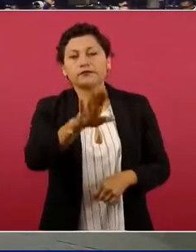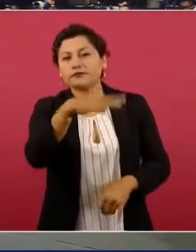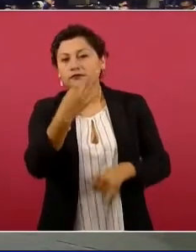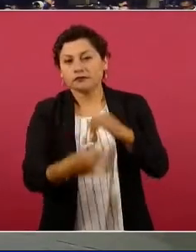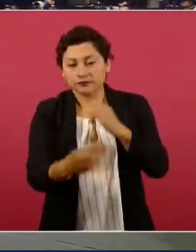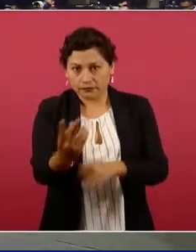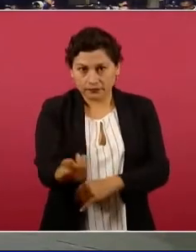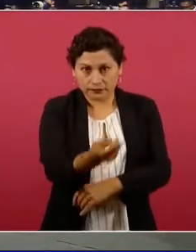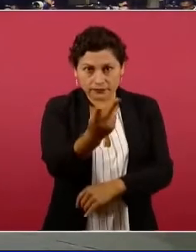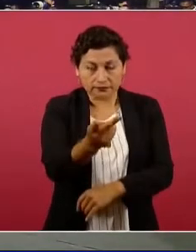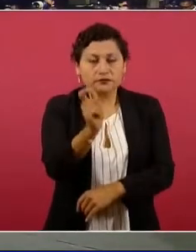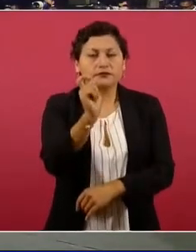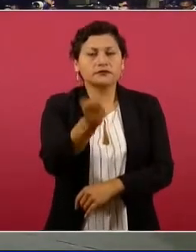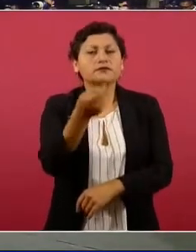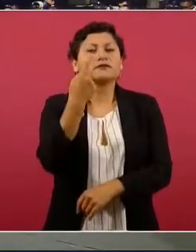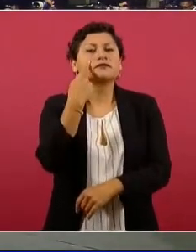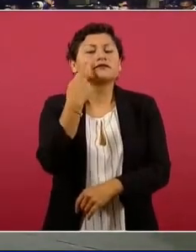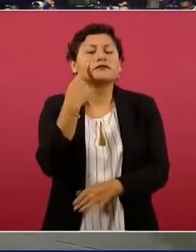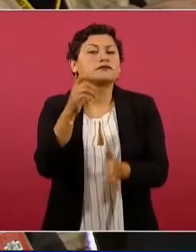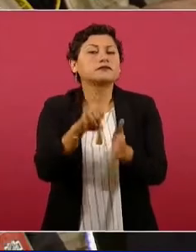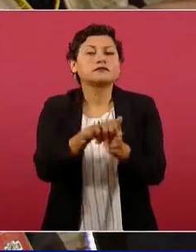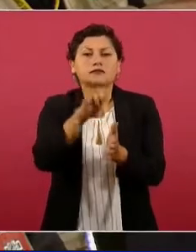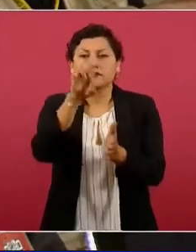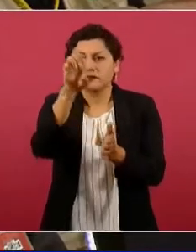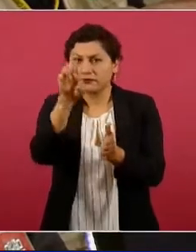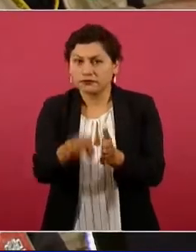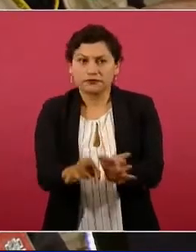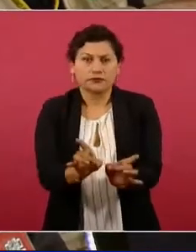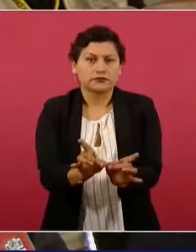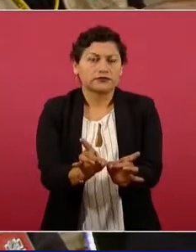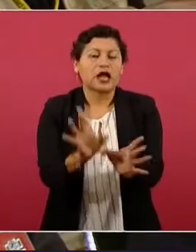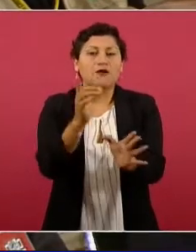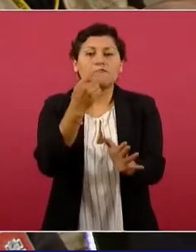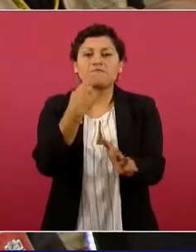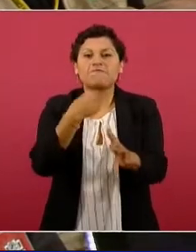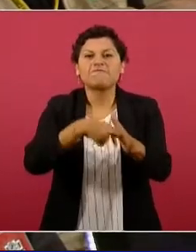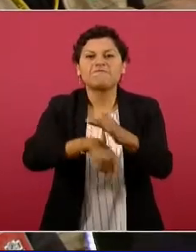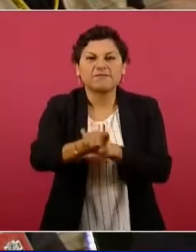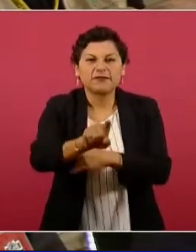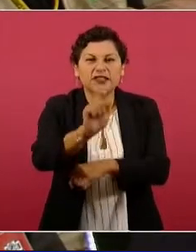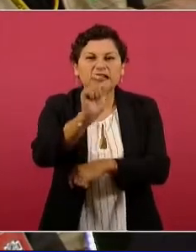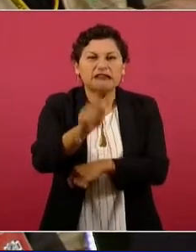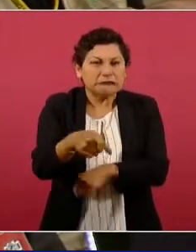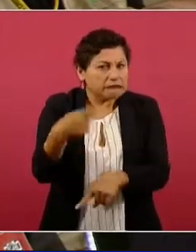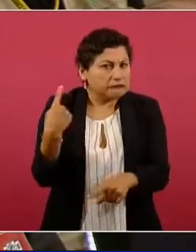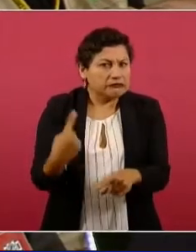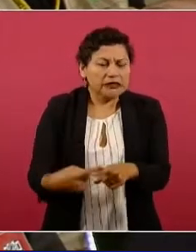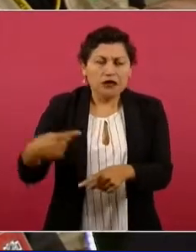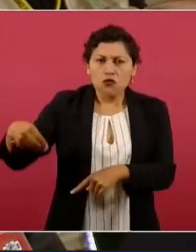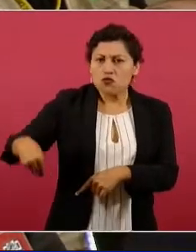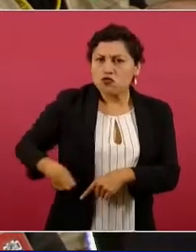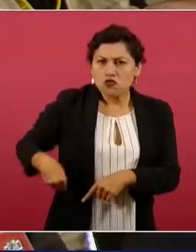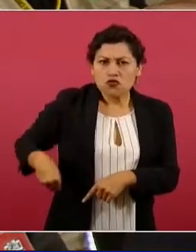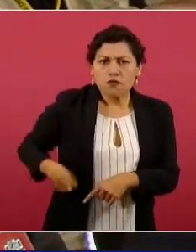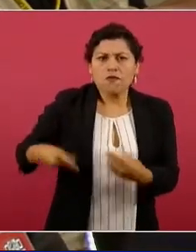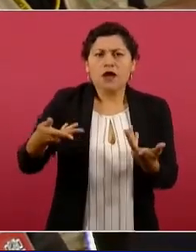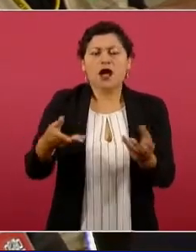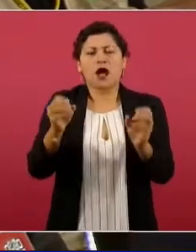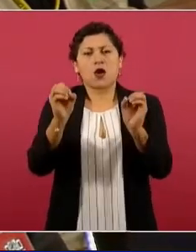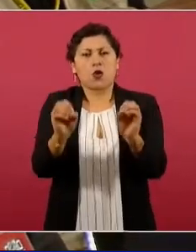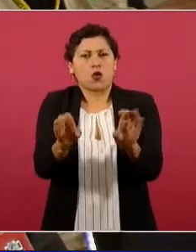Estas situaciones que provocan estas quejas, ¿a quién se le puede achacar o cómo se puede resolver